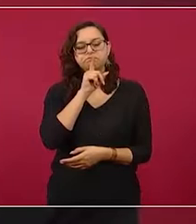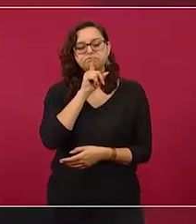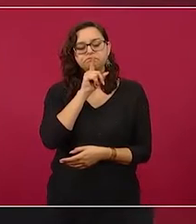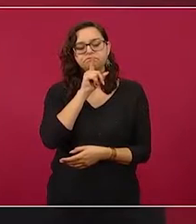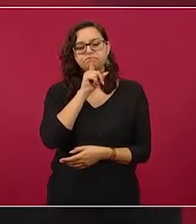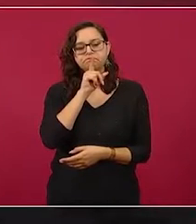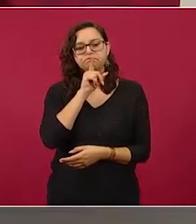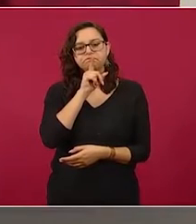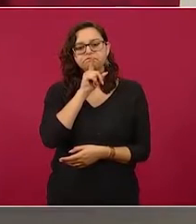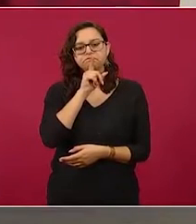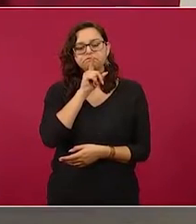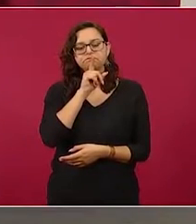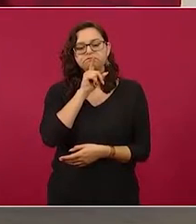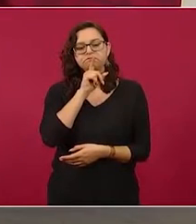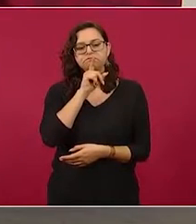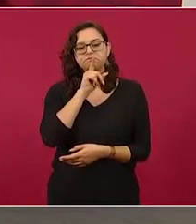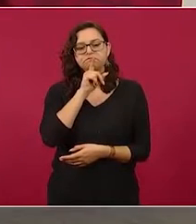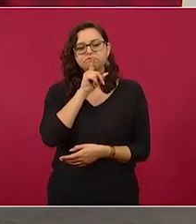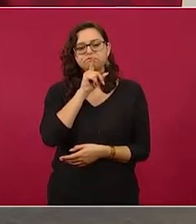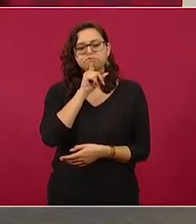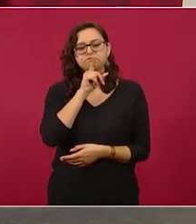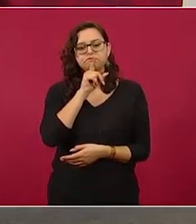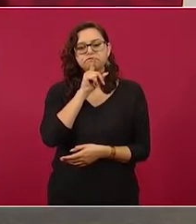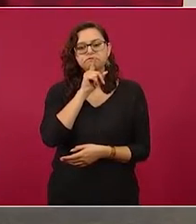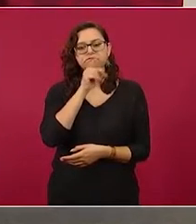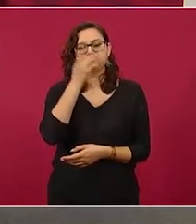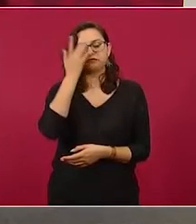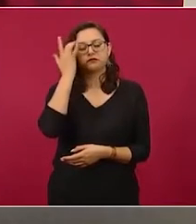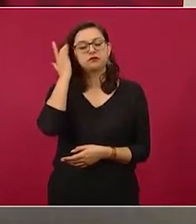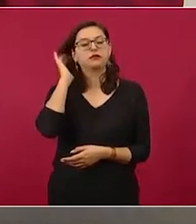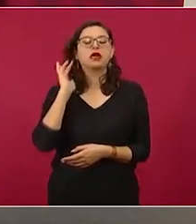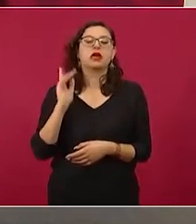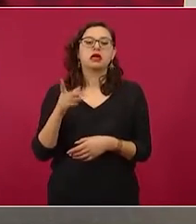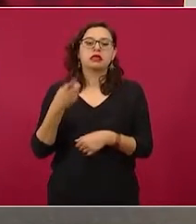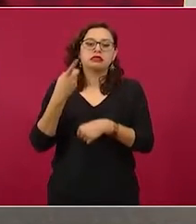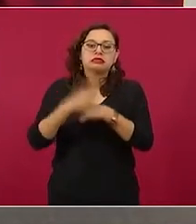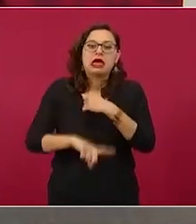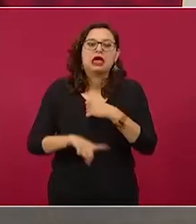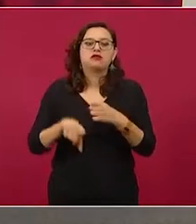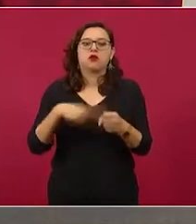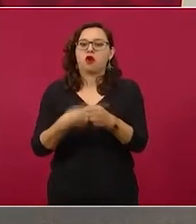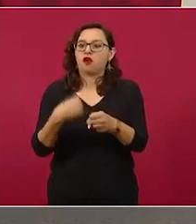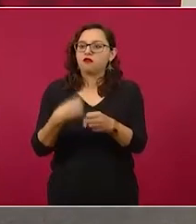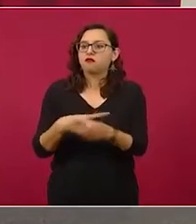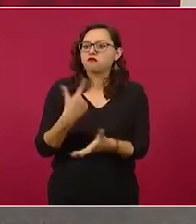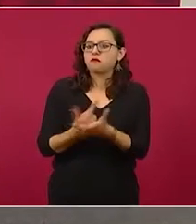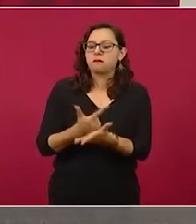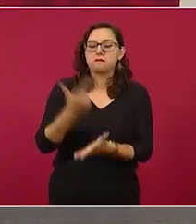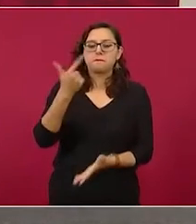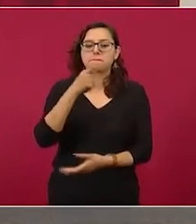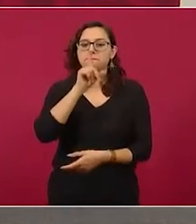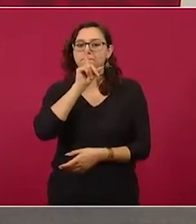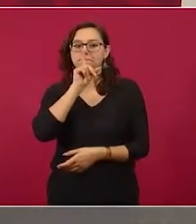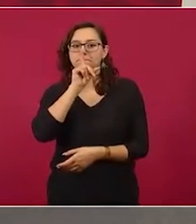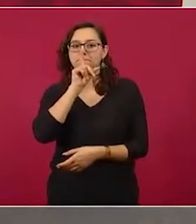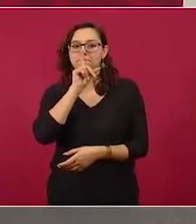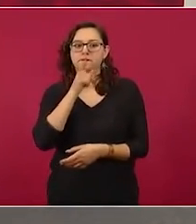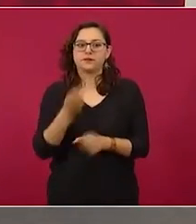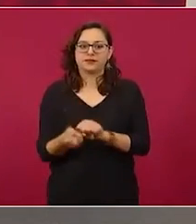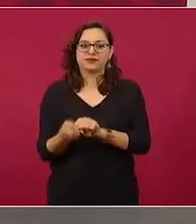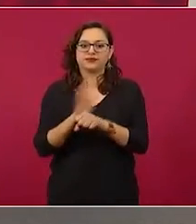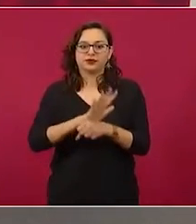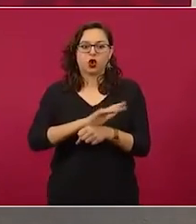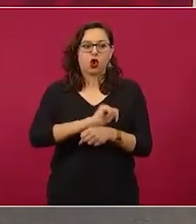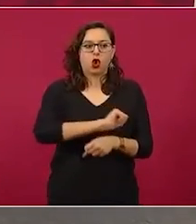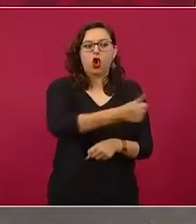tanto daño como las otras variantes.